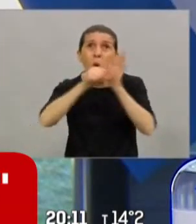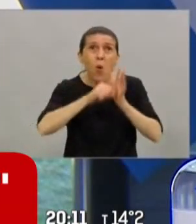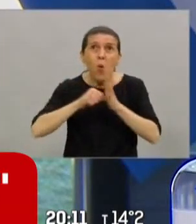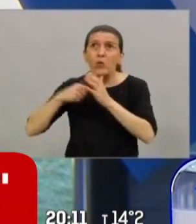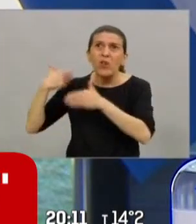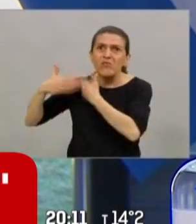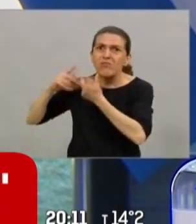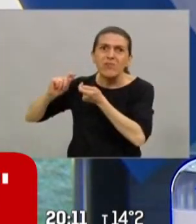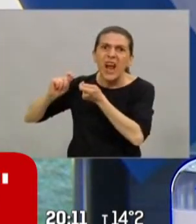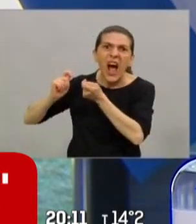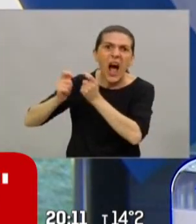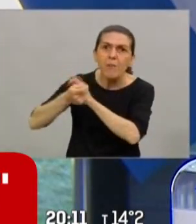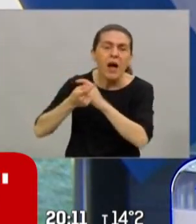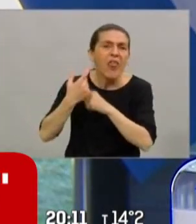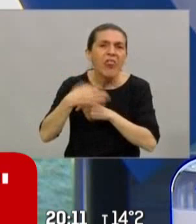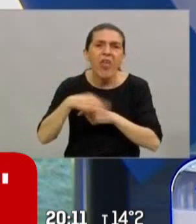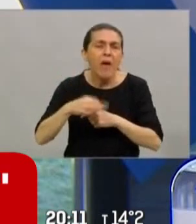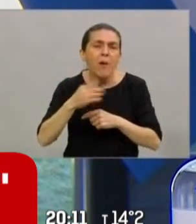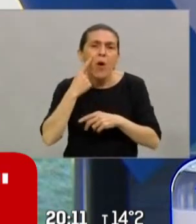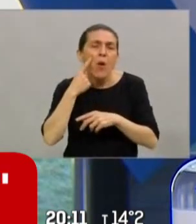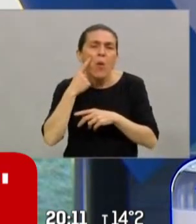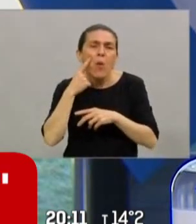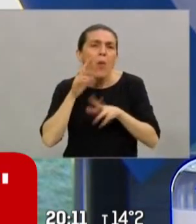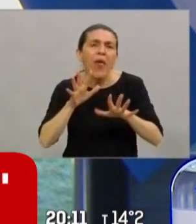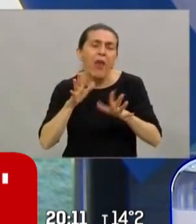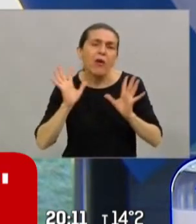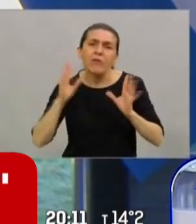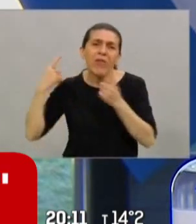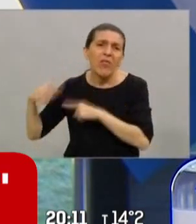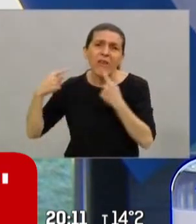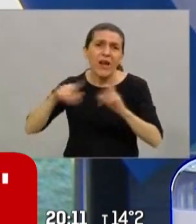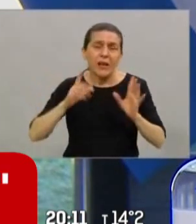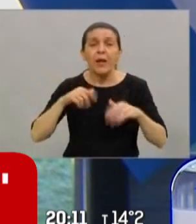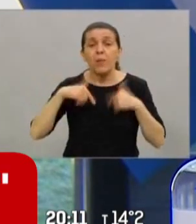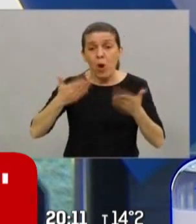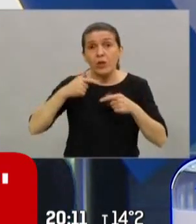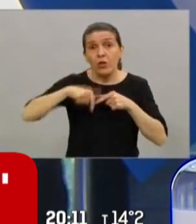y nos exige cuidados diferentes. Así que nosotros en el tiempo que viene,